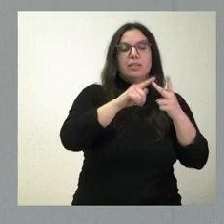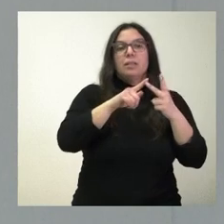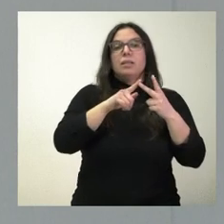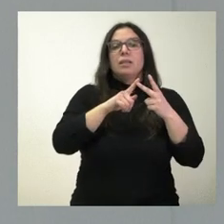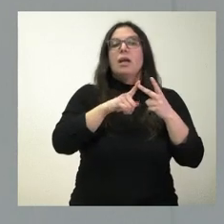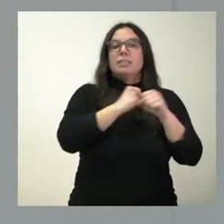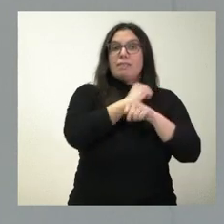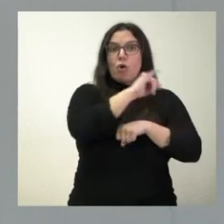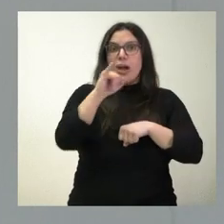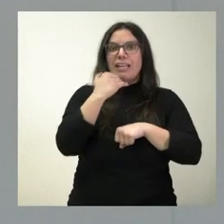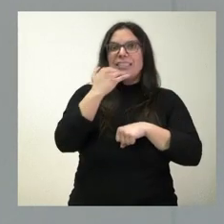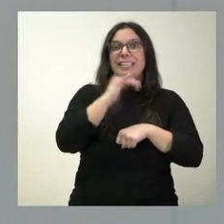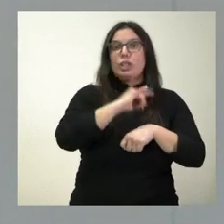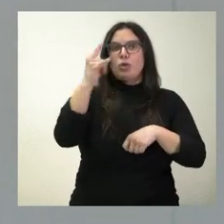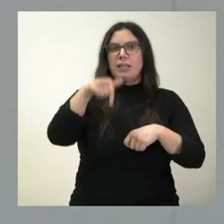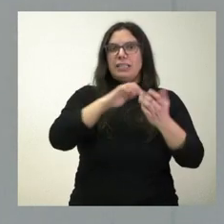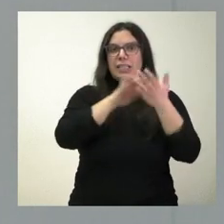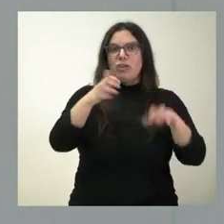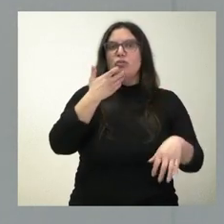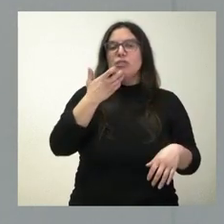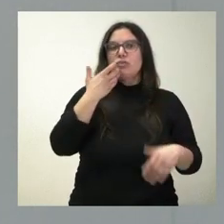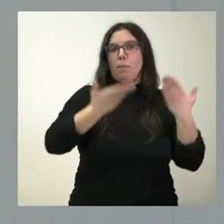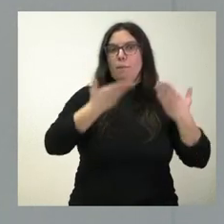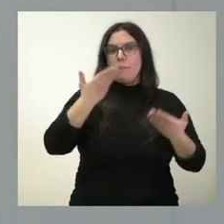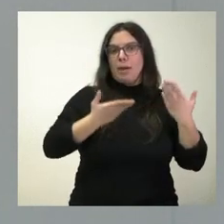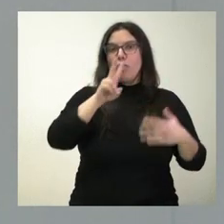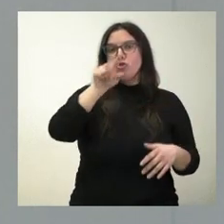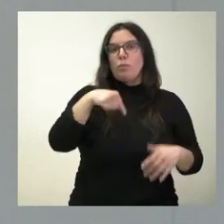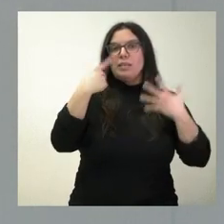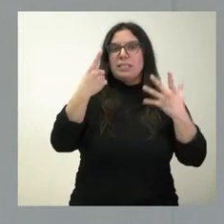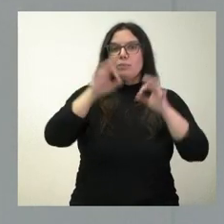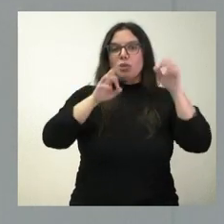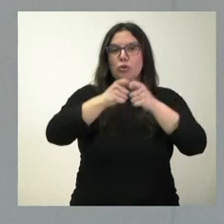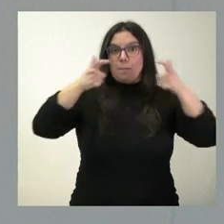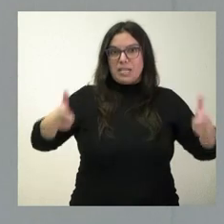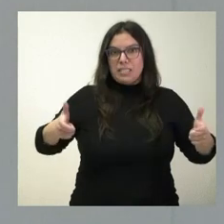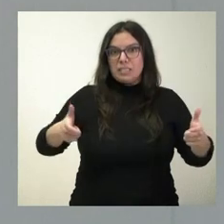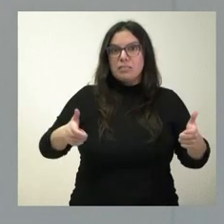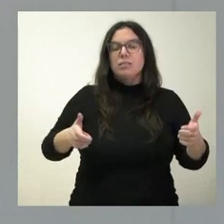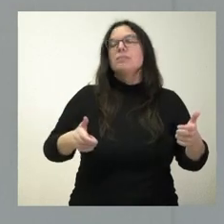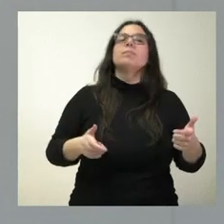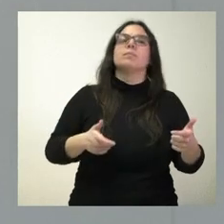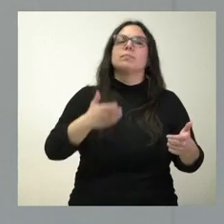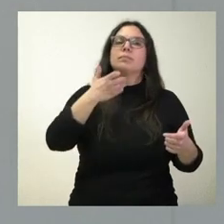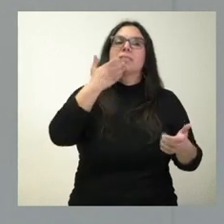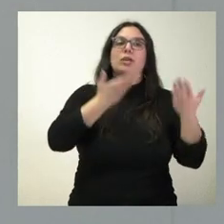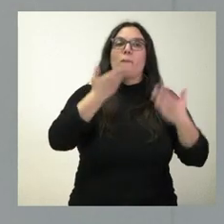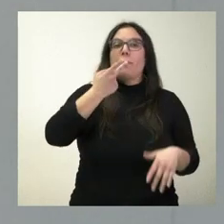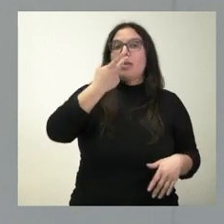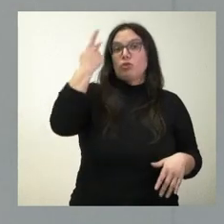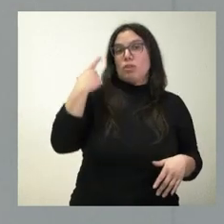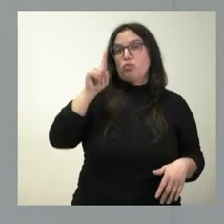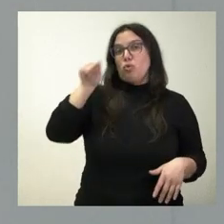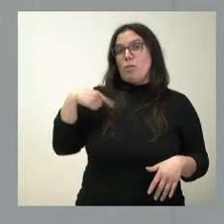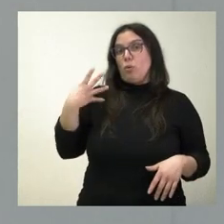prácticamente el doble en Castilla y León. Son 2,6% de incremento de ocupados en Castilla y León en el año 2022 frente a 1,4